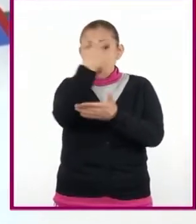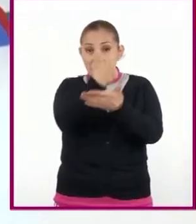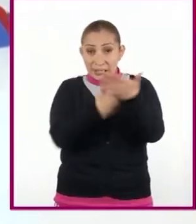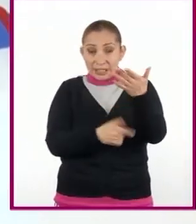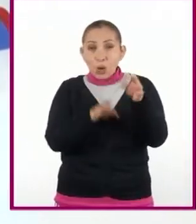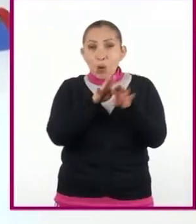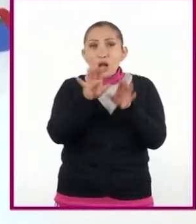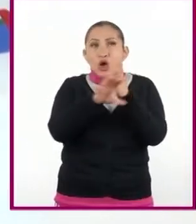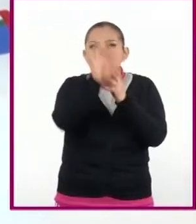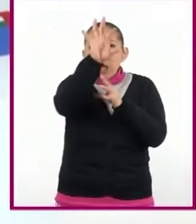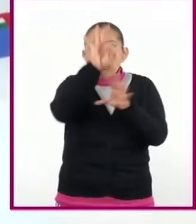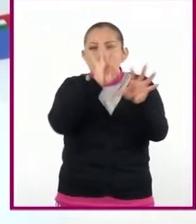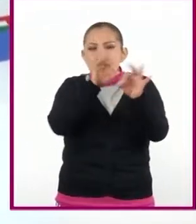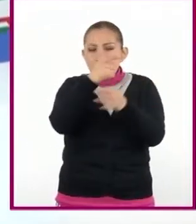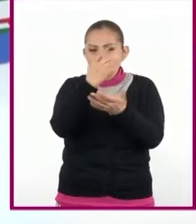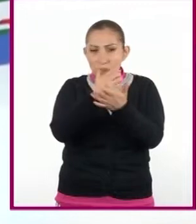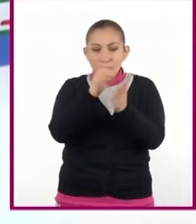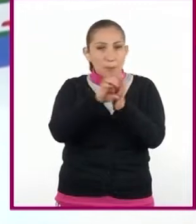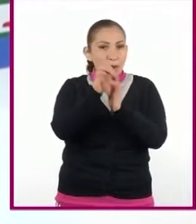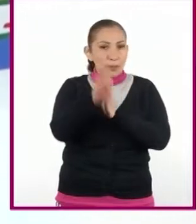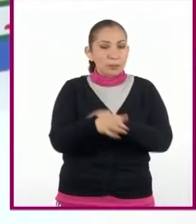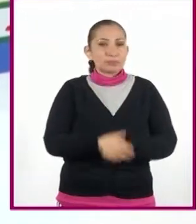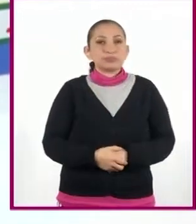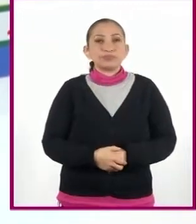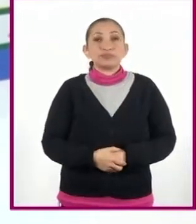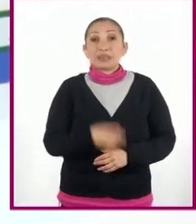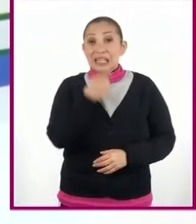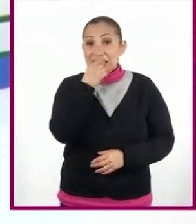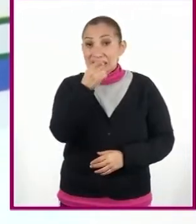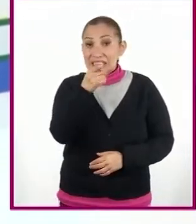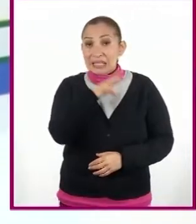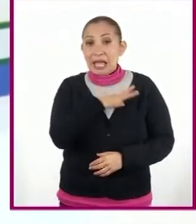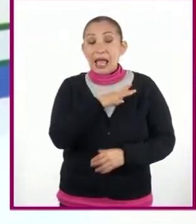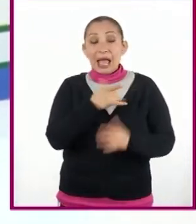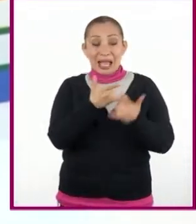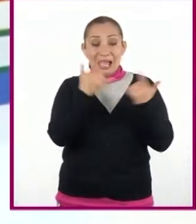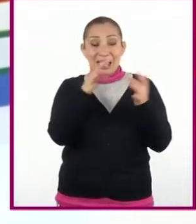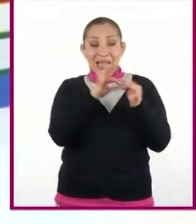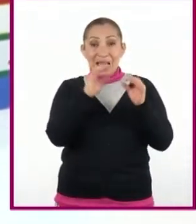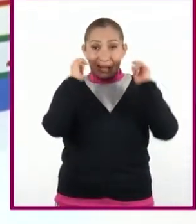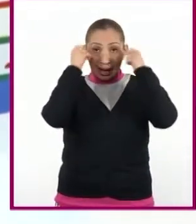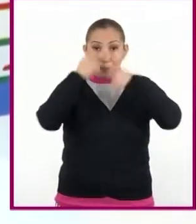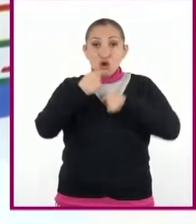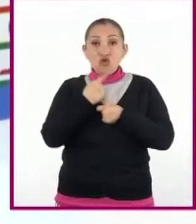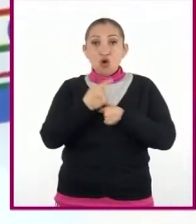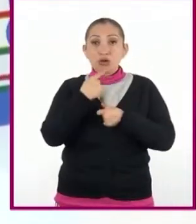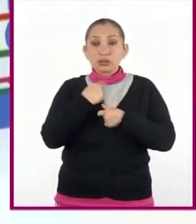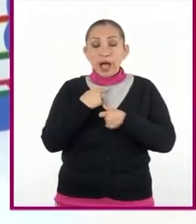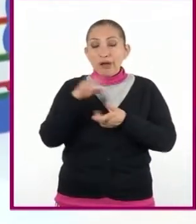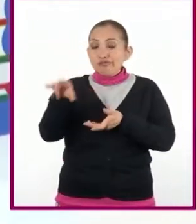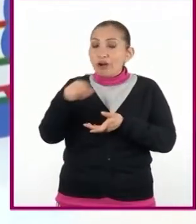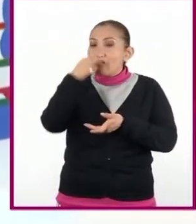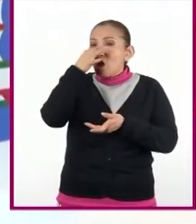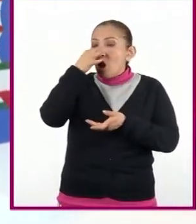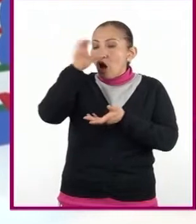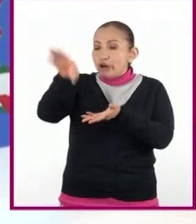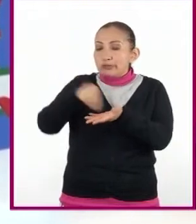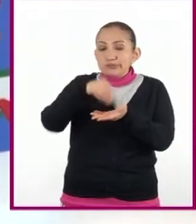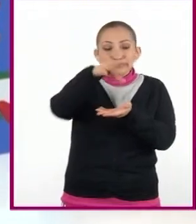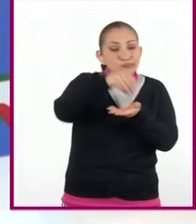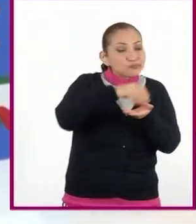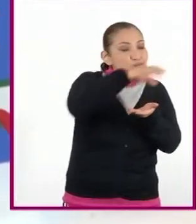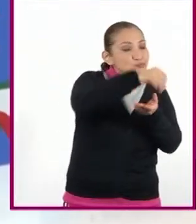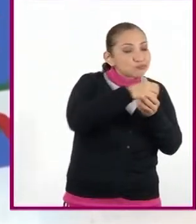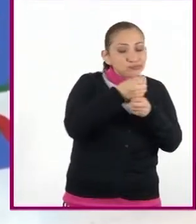elementos en su cuaderno. Por ejemplo, menciona el cuento que Caperucita se detenía a recolectar flores por el camino.